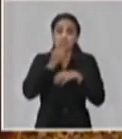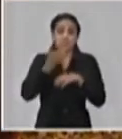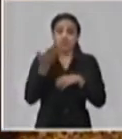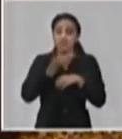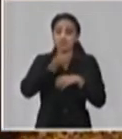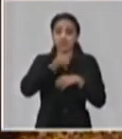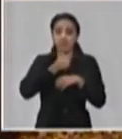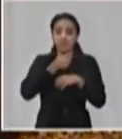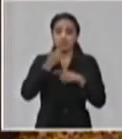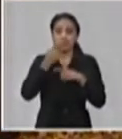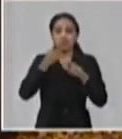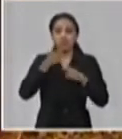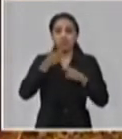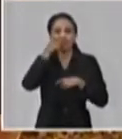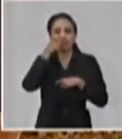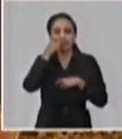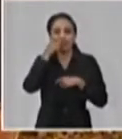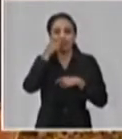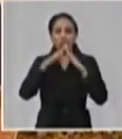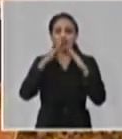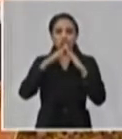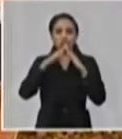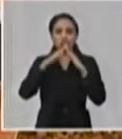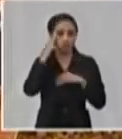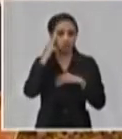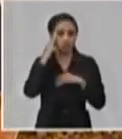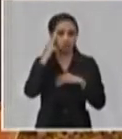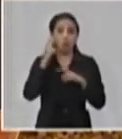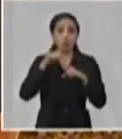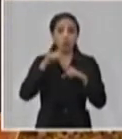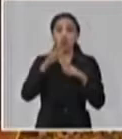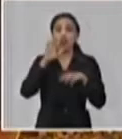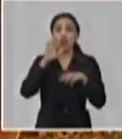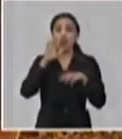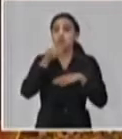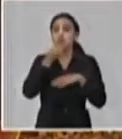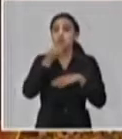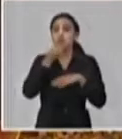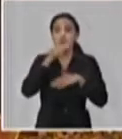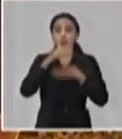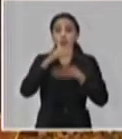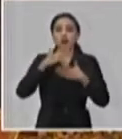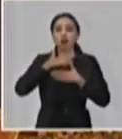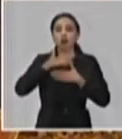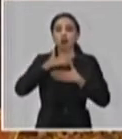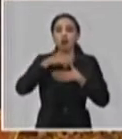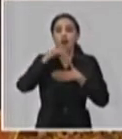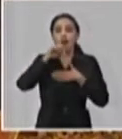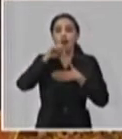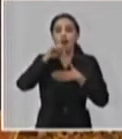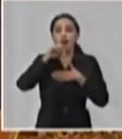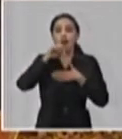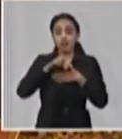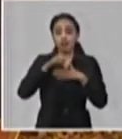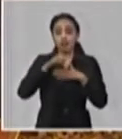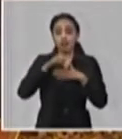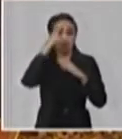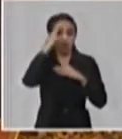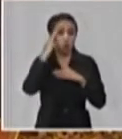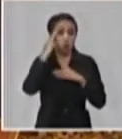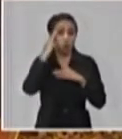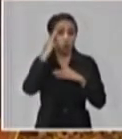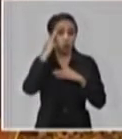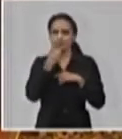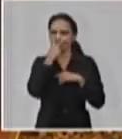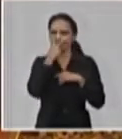diferente los hogares de ancianos. A veces eso nos da un brote de transmisión respiratoria de los hogares de ancianos, que lo trabajamos, pero